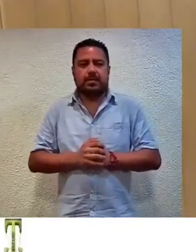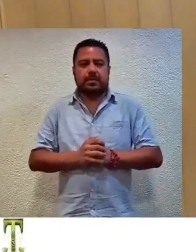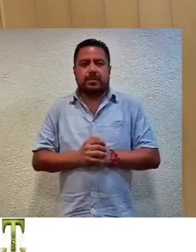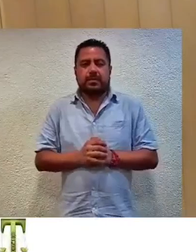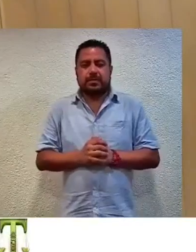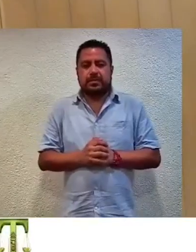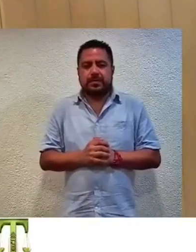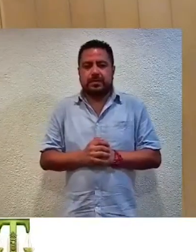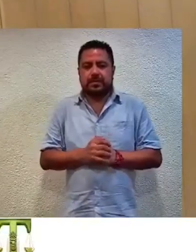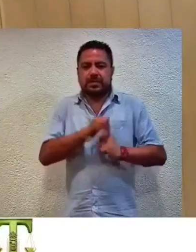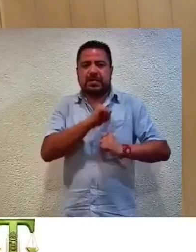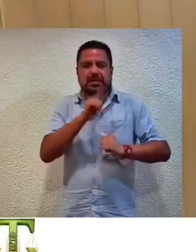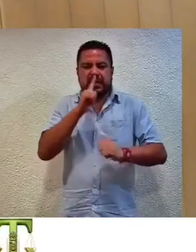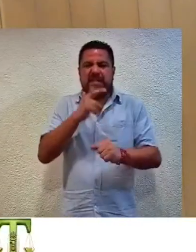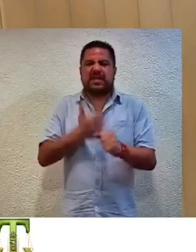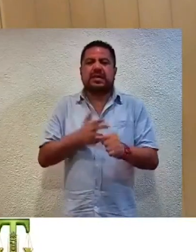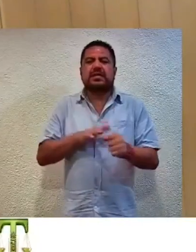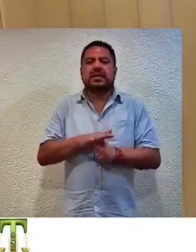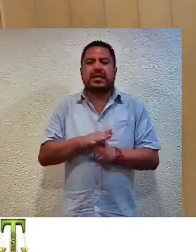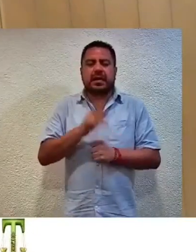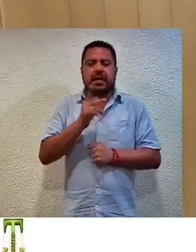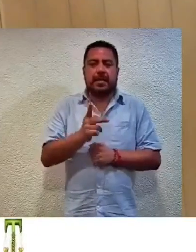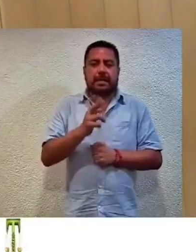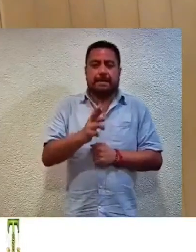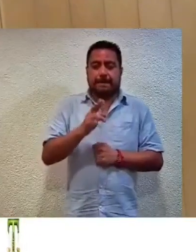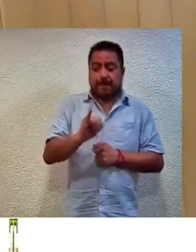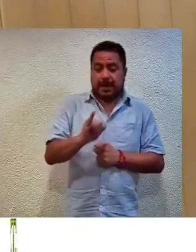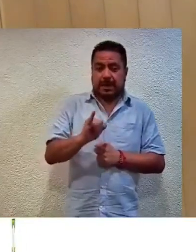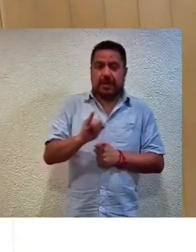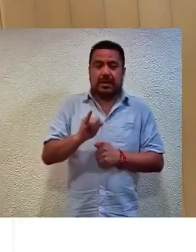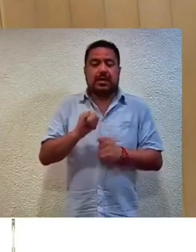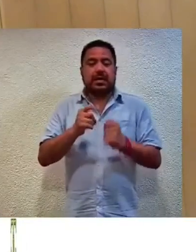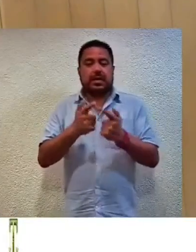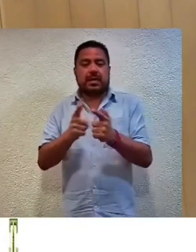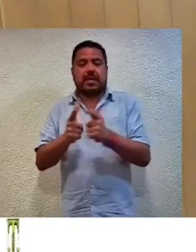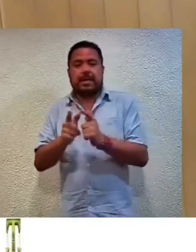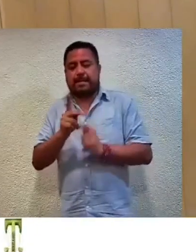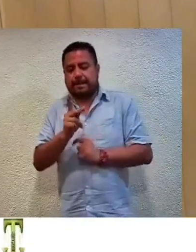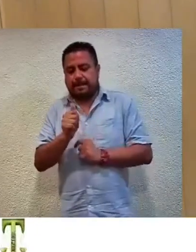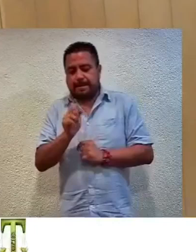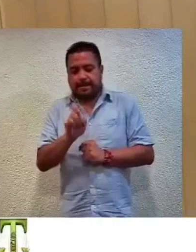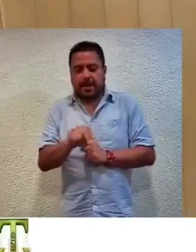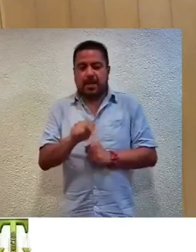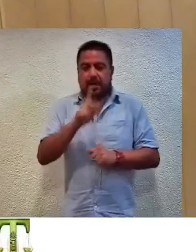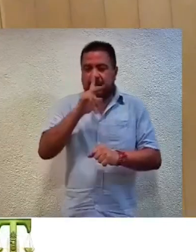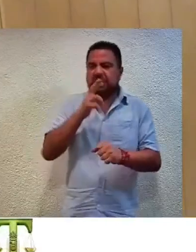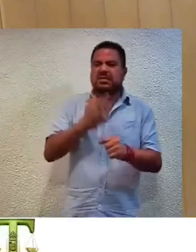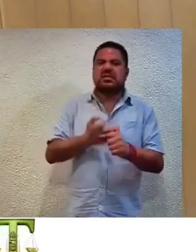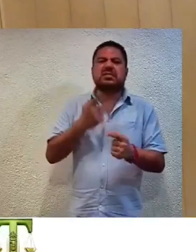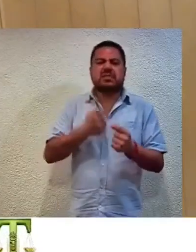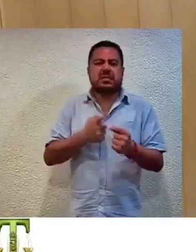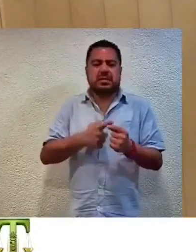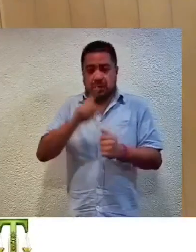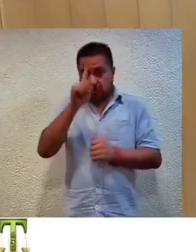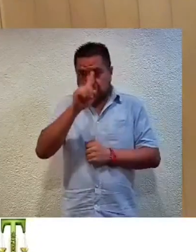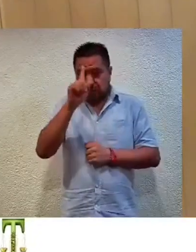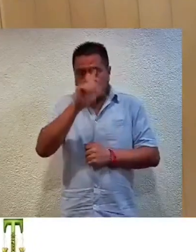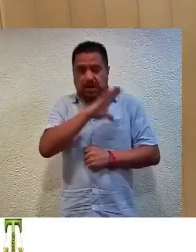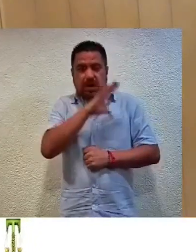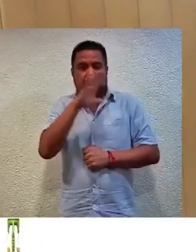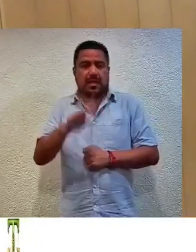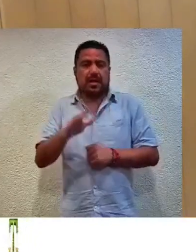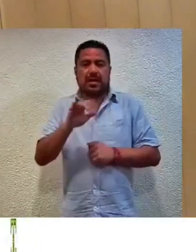La parte actora es el Partido Revolucionario Institucional y el Partido Acción Nacional. La autoridad responsable es el Consejo General del